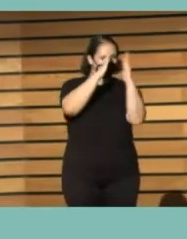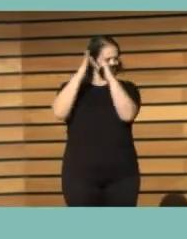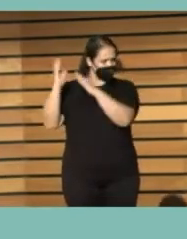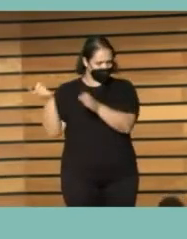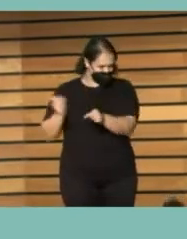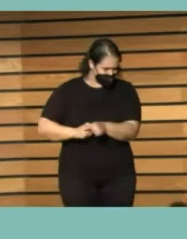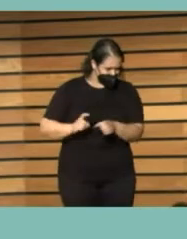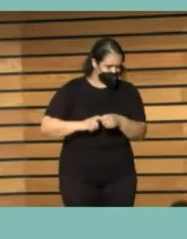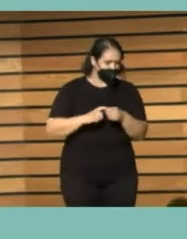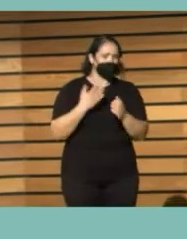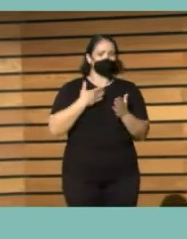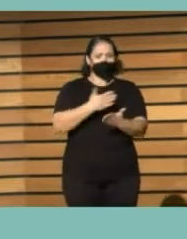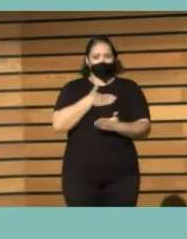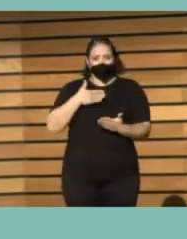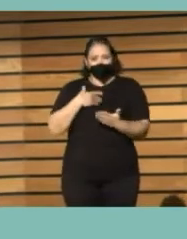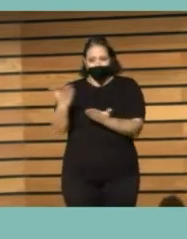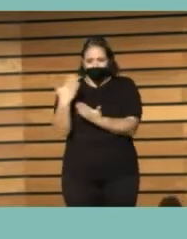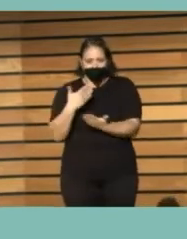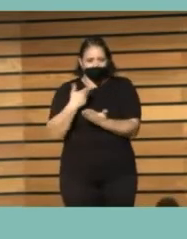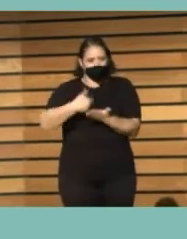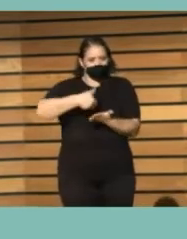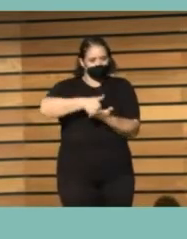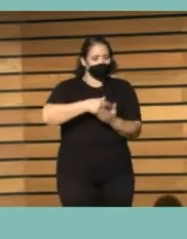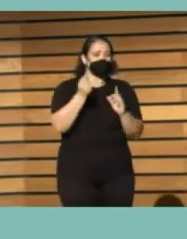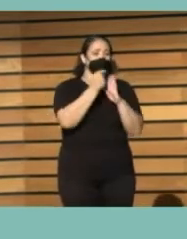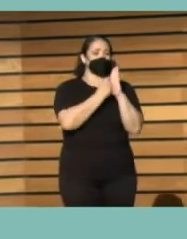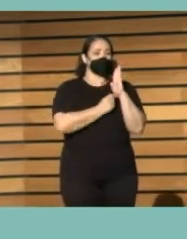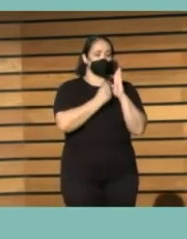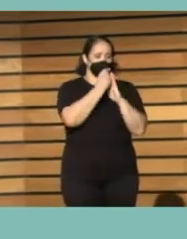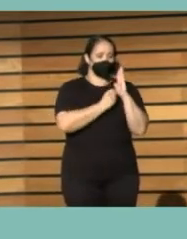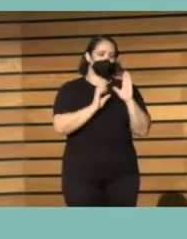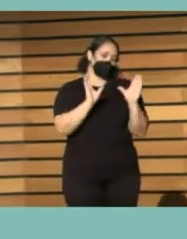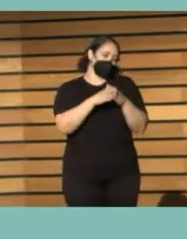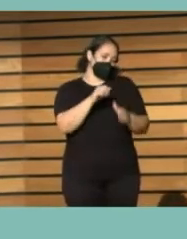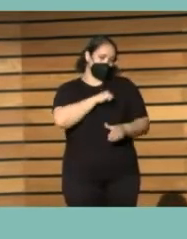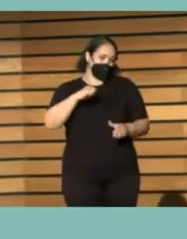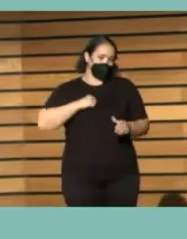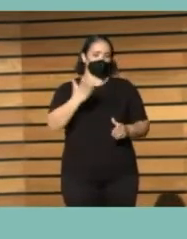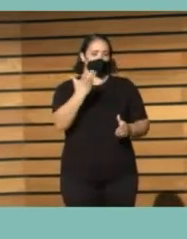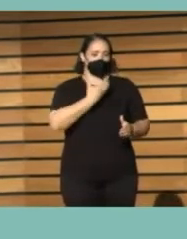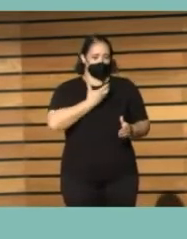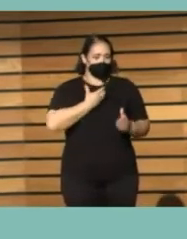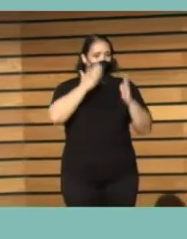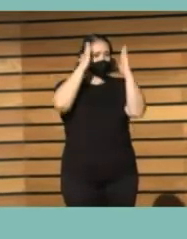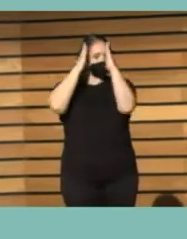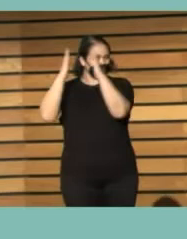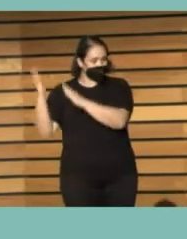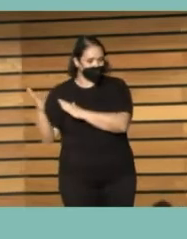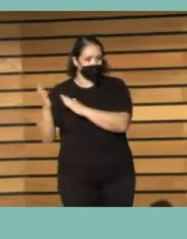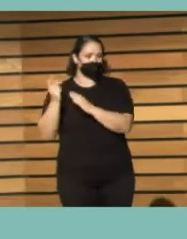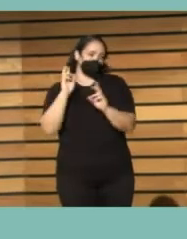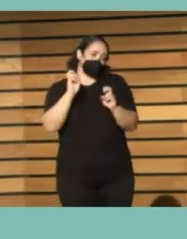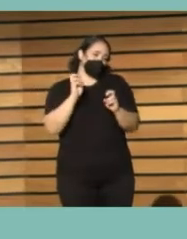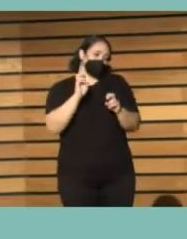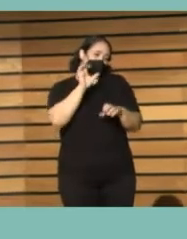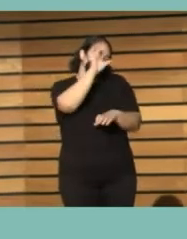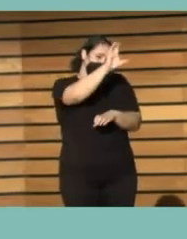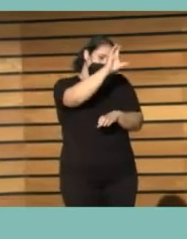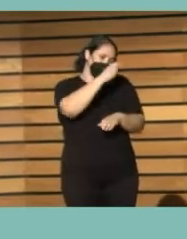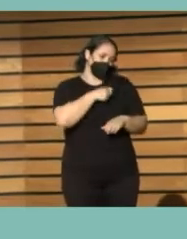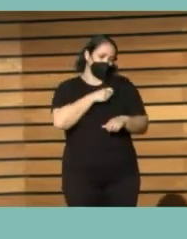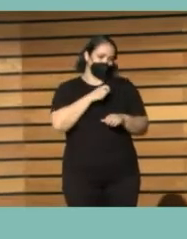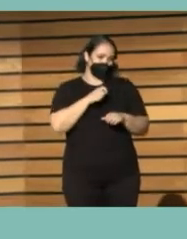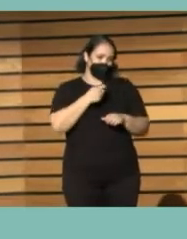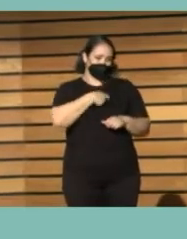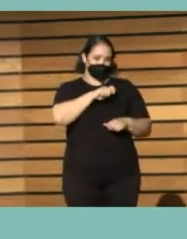queremos datos. Todos los necesitamos para nuestras comunidades autónomas, ayuntamientos, bibliotecas y para el Estado, por supuesto. Gracias.